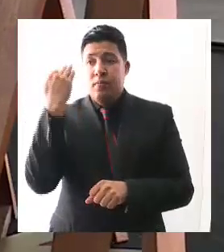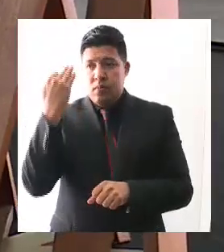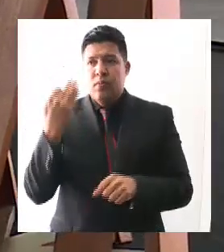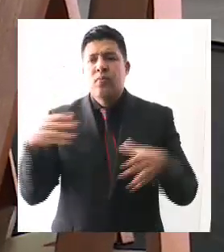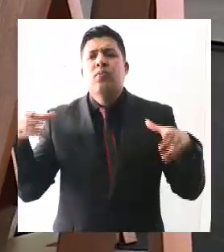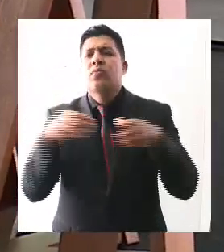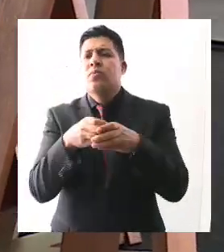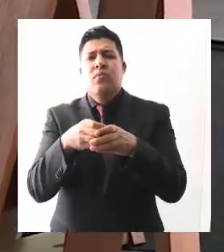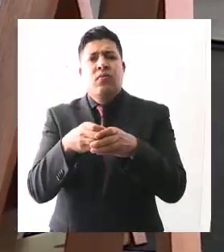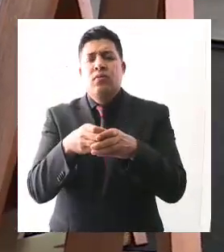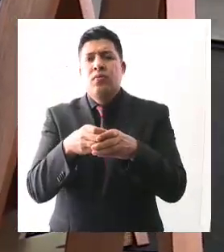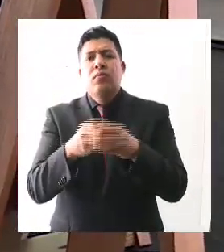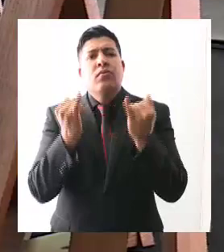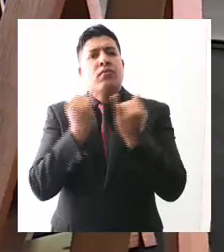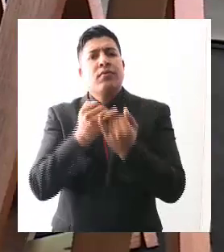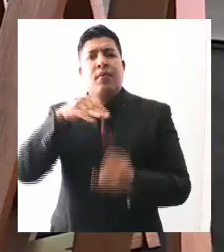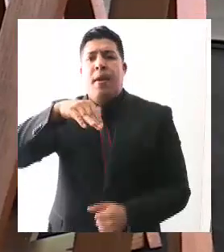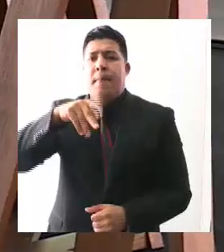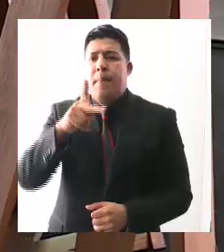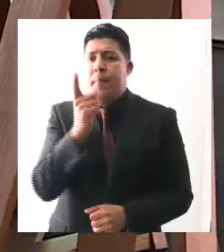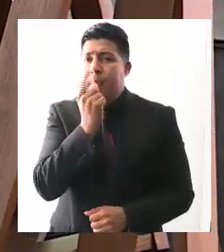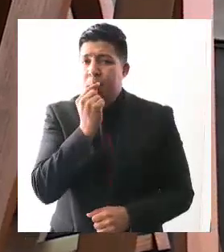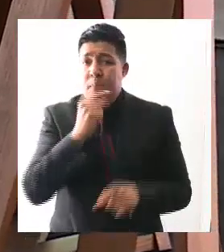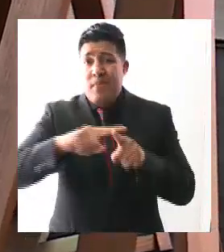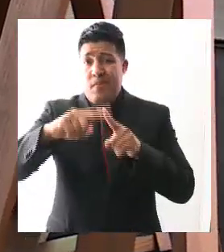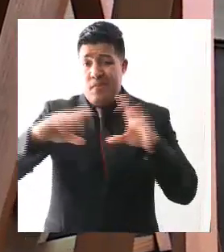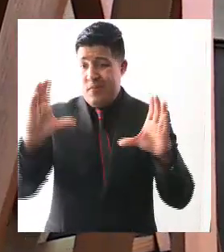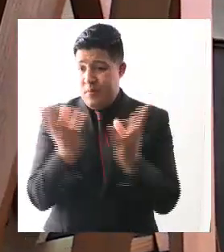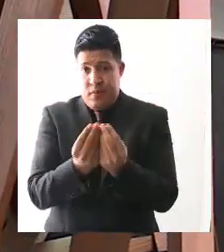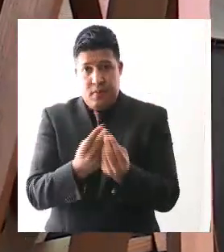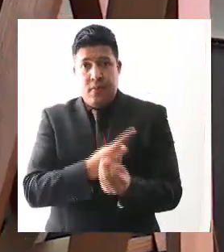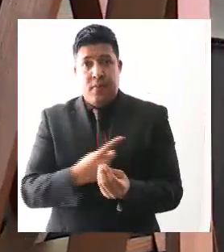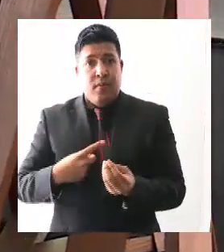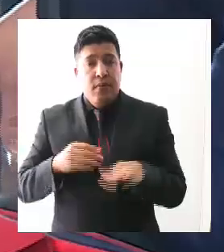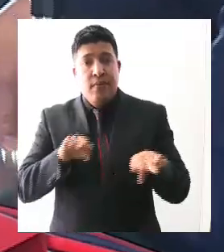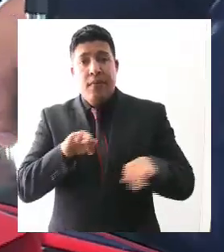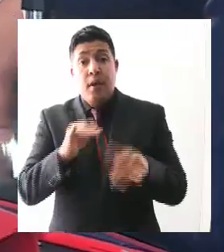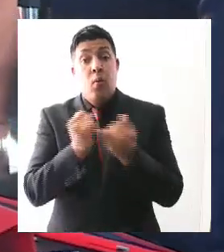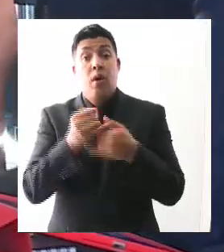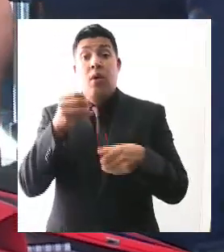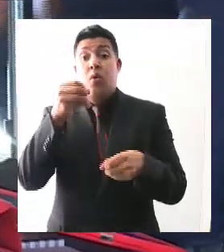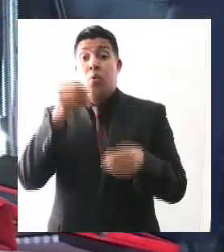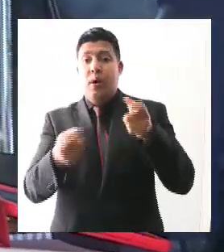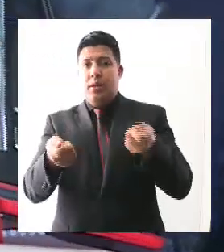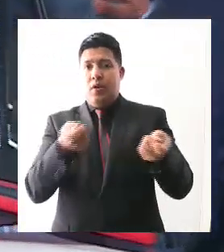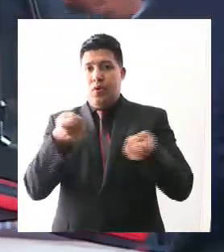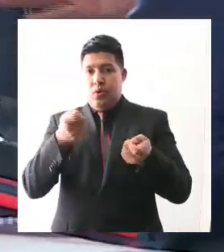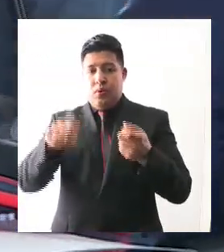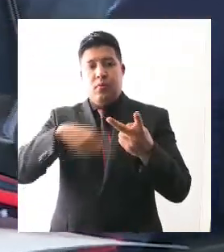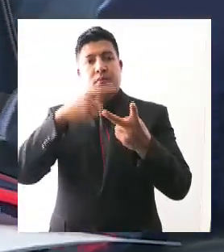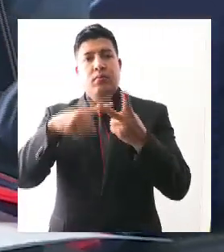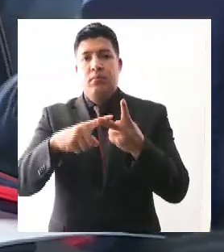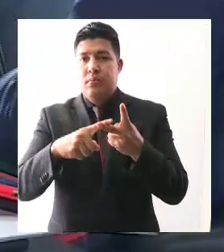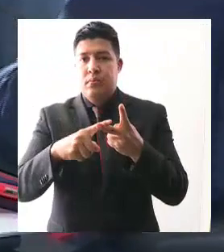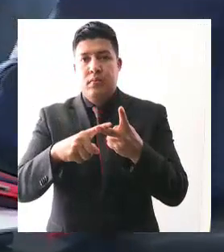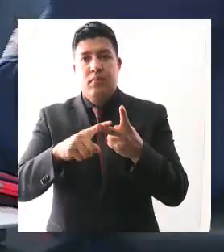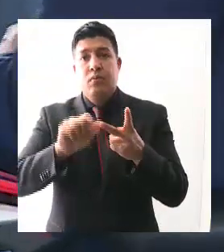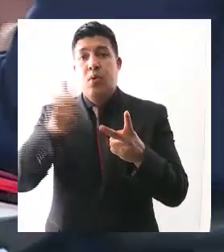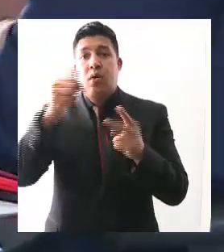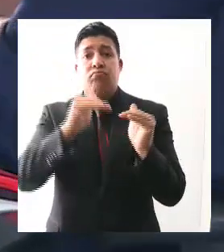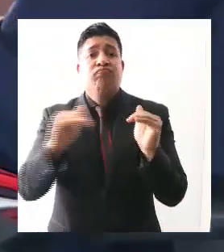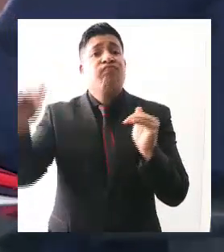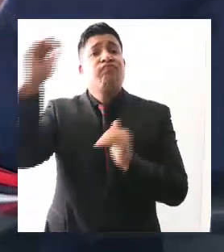trabajar con los ministerios públicos, trabajar con los jueces de control y por supuesto con los magistrados para tener